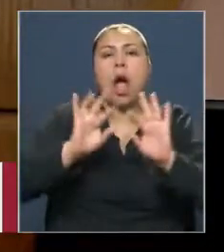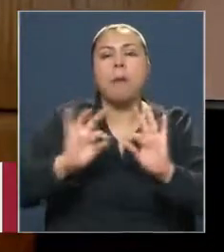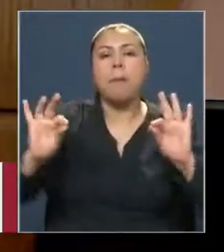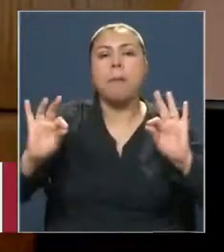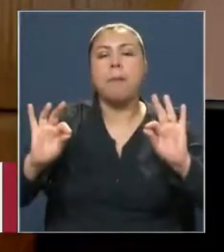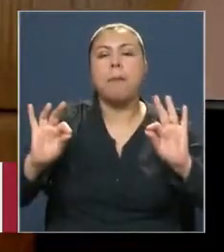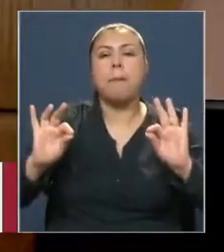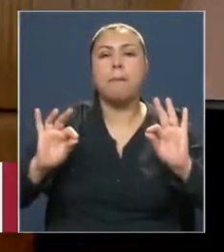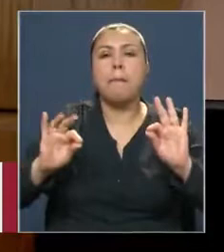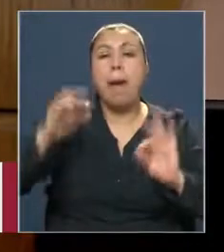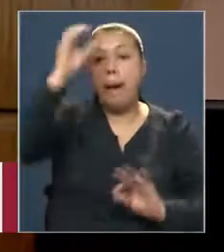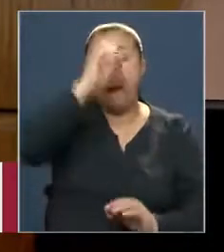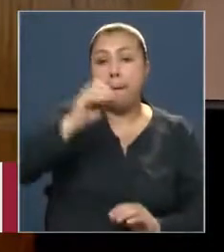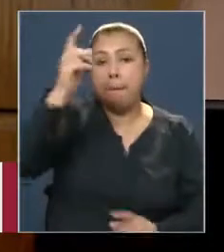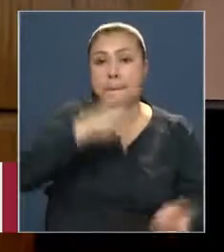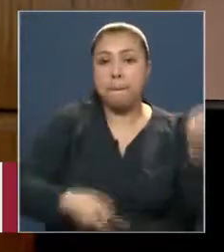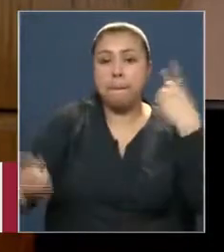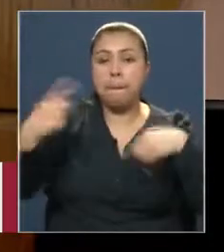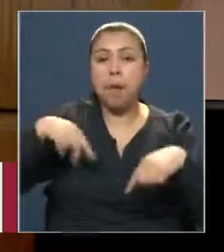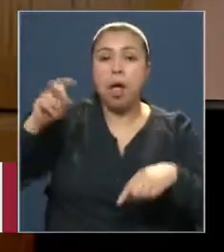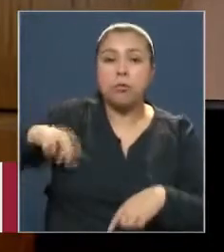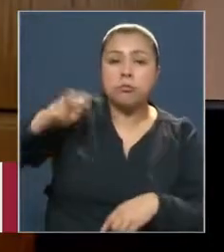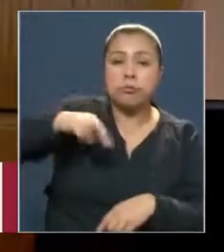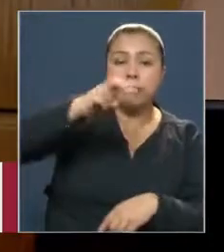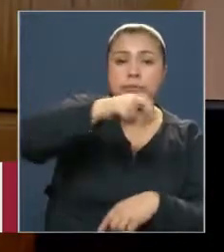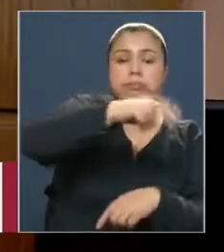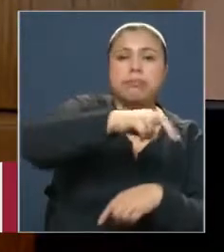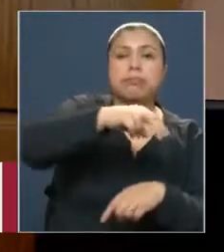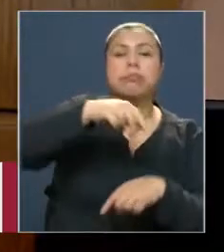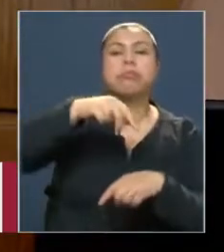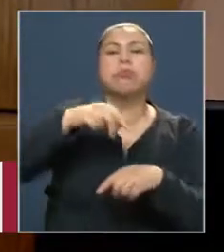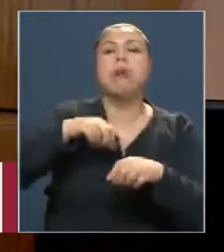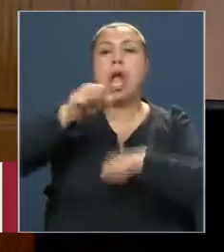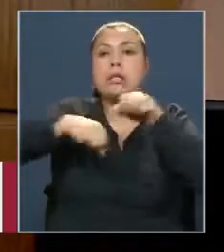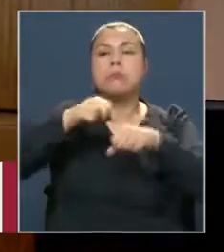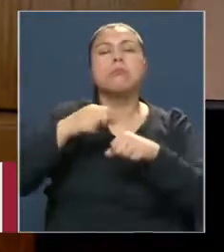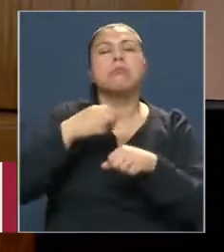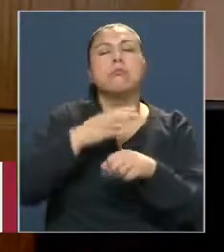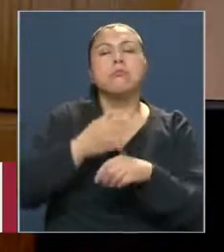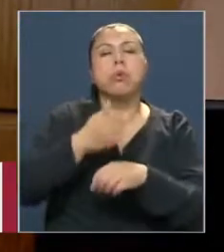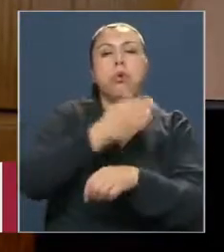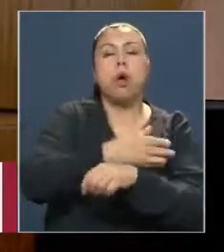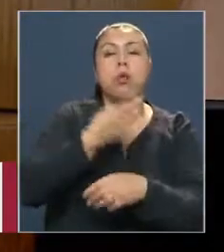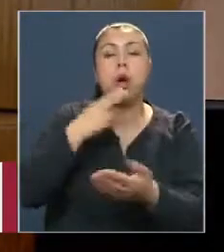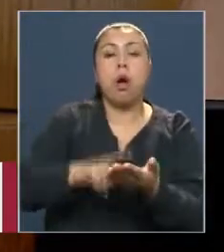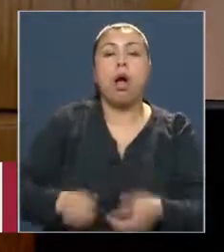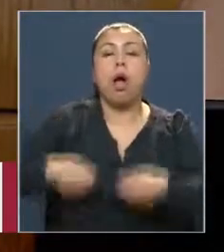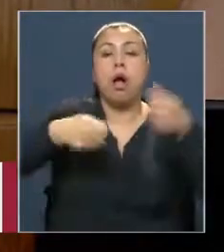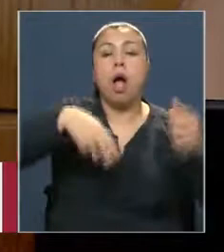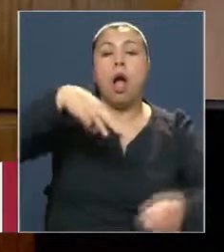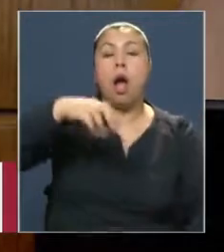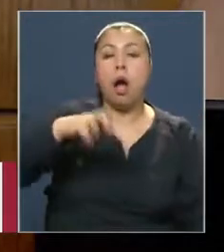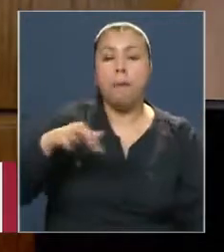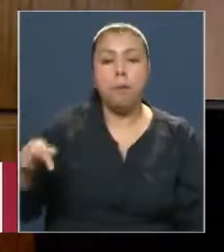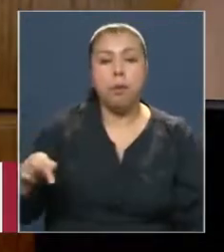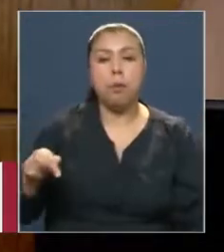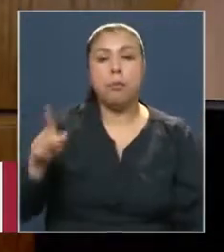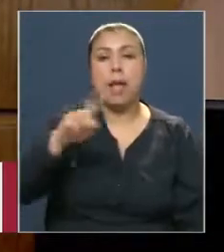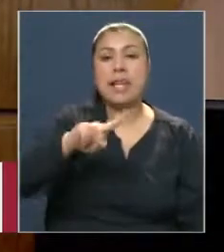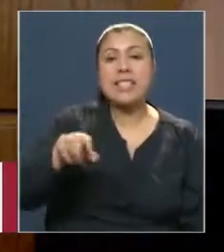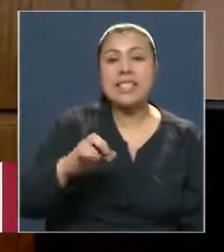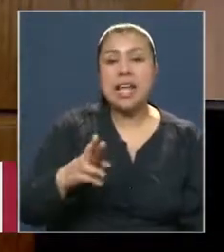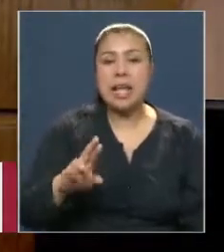vecinos y turistas junto a peatones, arrieros y ciclistas. Por lo anterior solicito su oficio al MOP, al Ceremie de la región